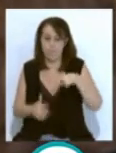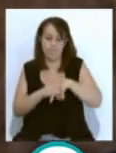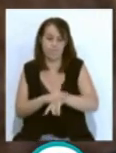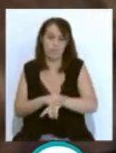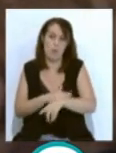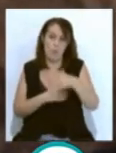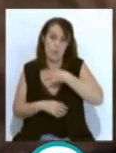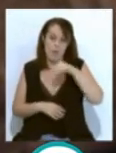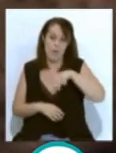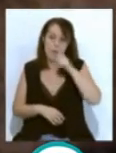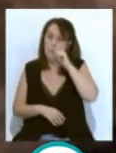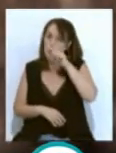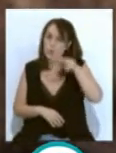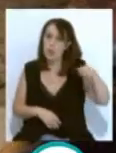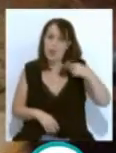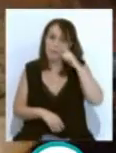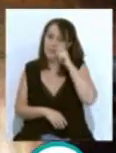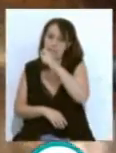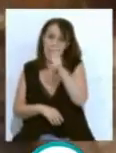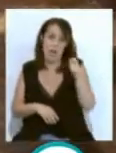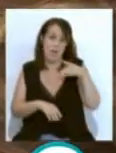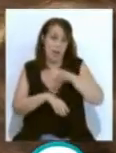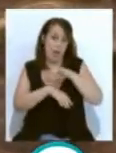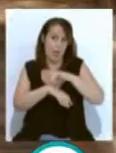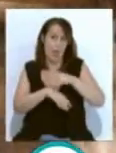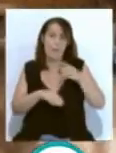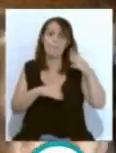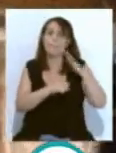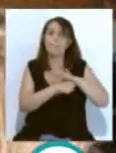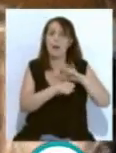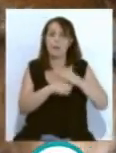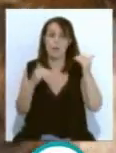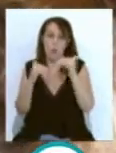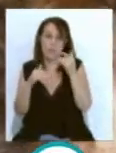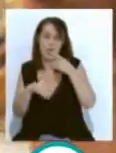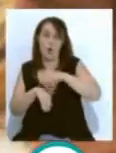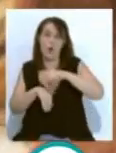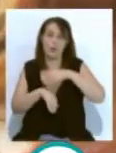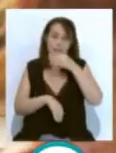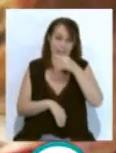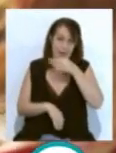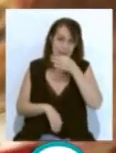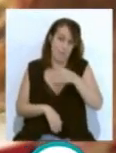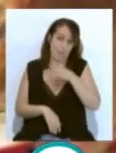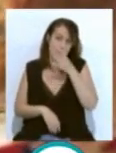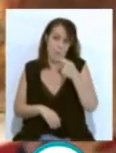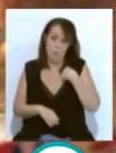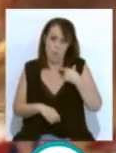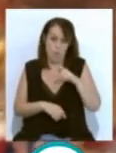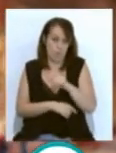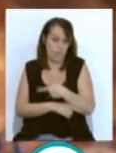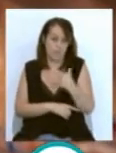con esta exposición y las visitas guiadas que continuarán los martes y jueves en horario de tarde debido al gran éxito de